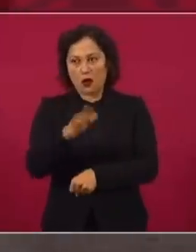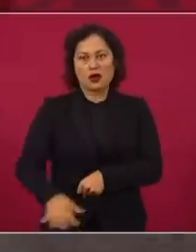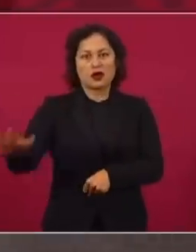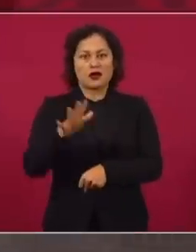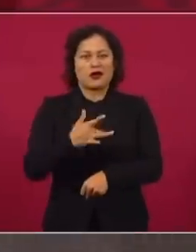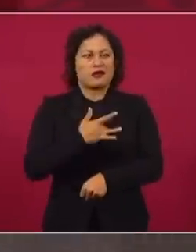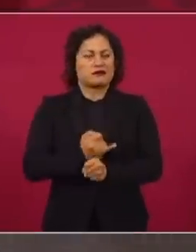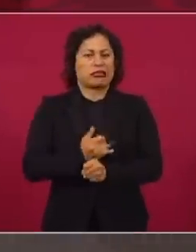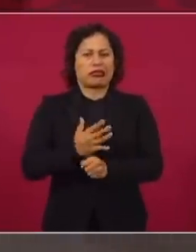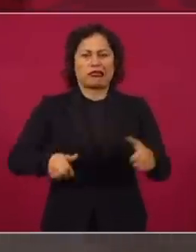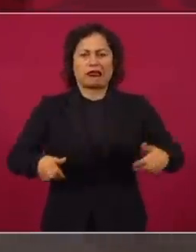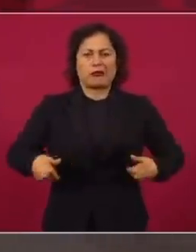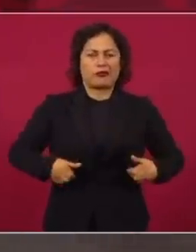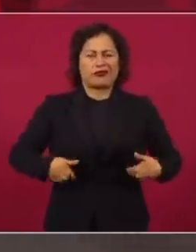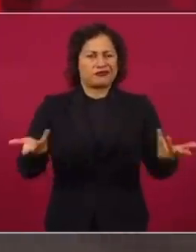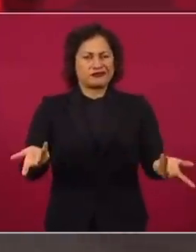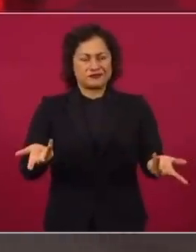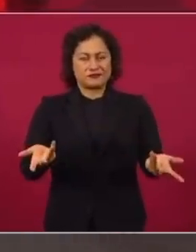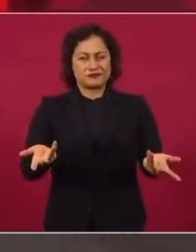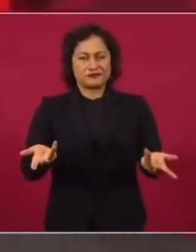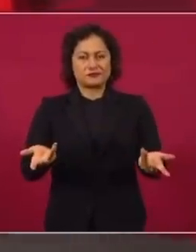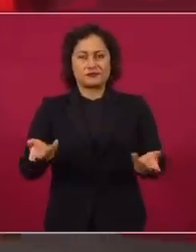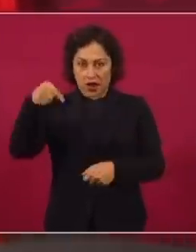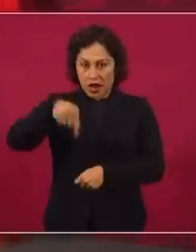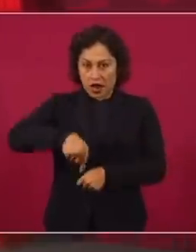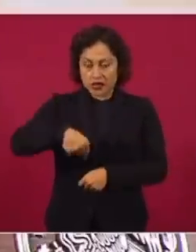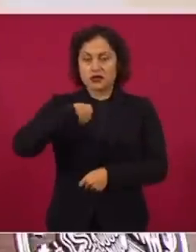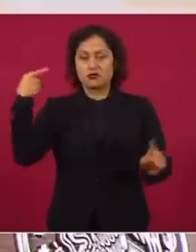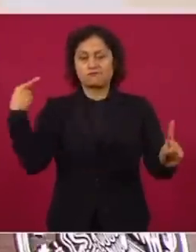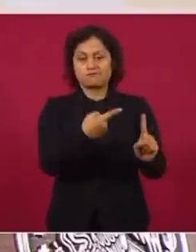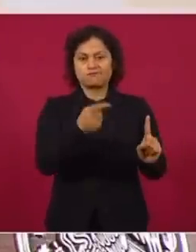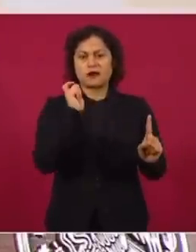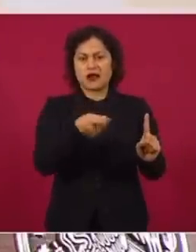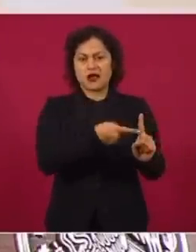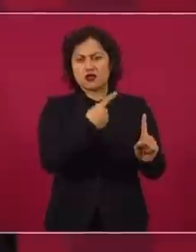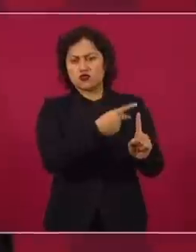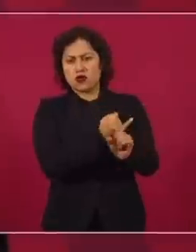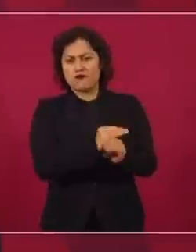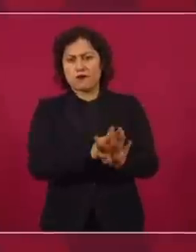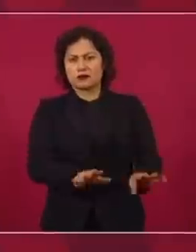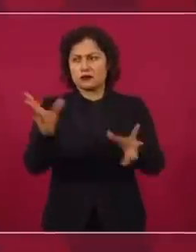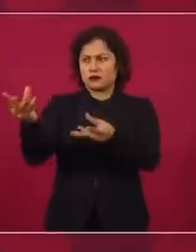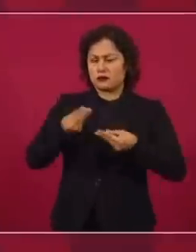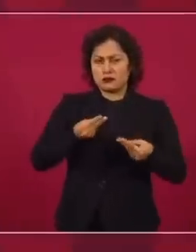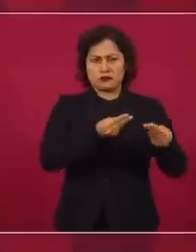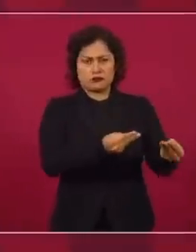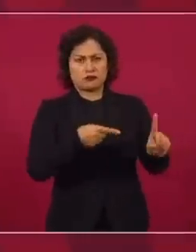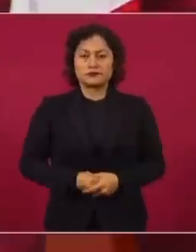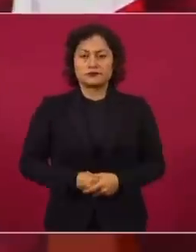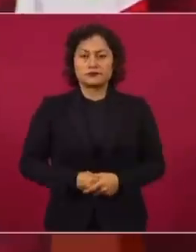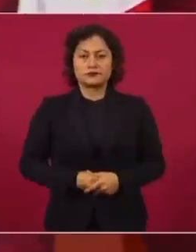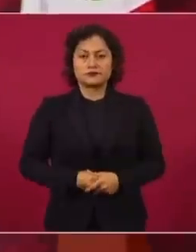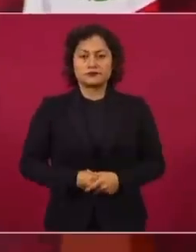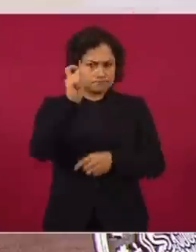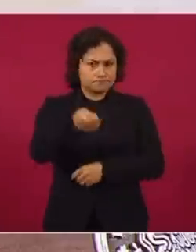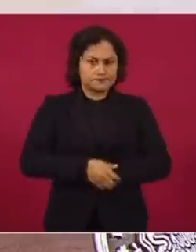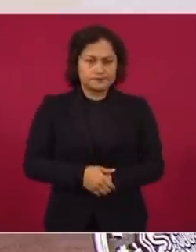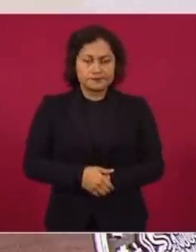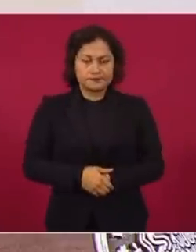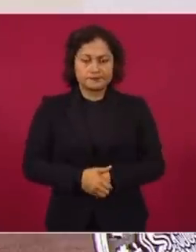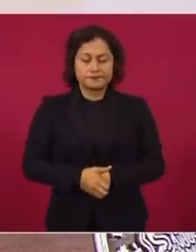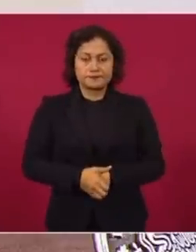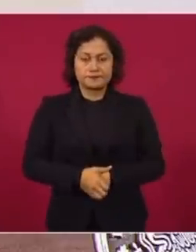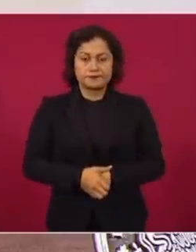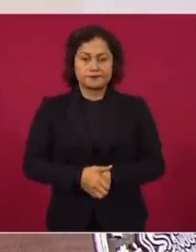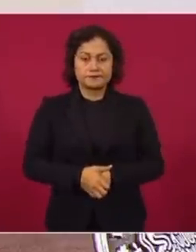se incomodaron tanto, porque señalé aquí una información que me hicieron llegar sobre lo que gana Loret de Mola. Imagínense cómo